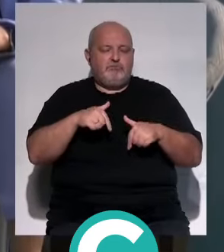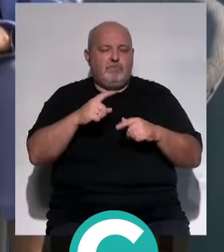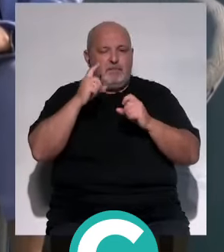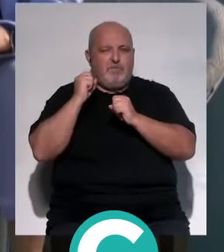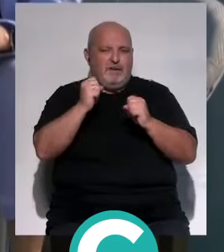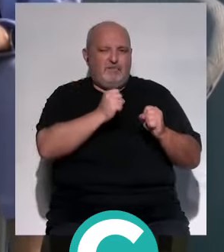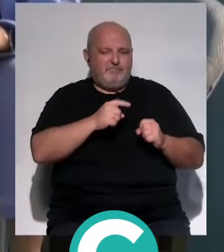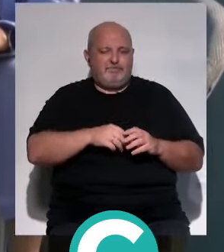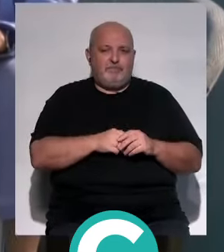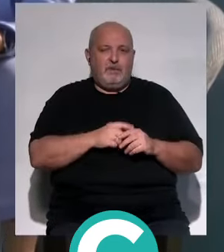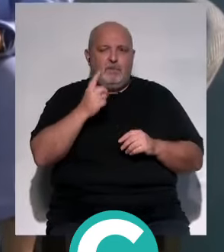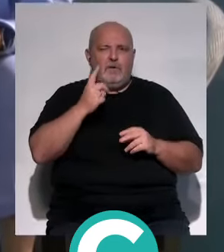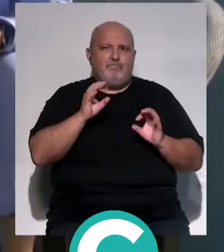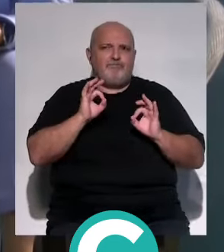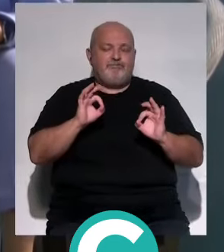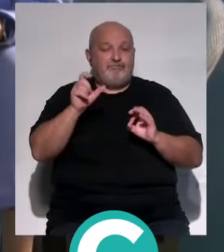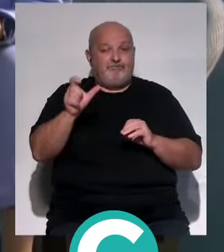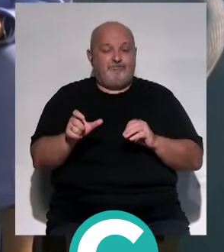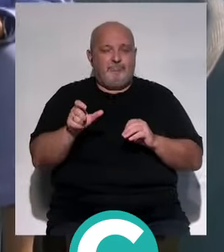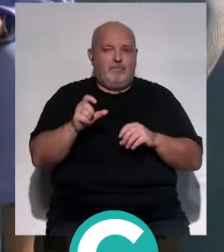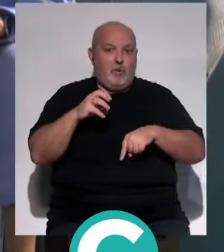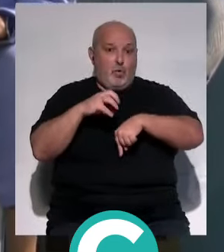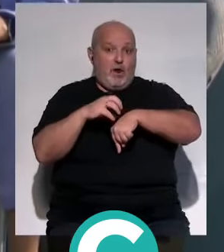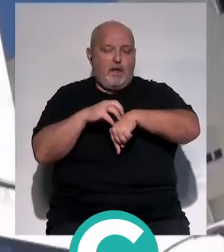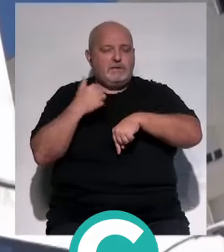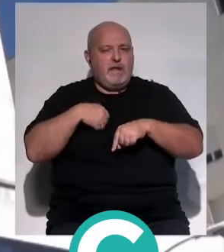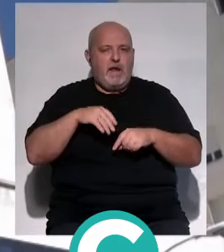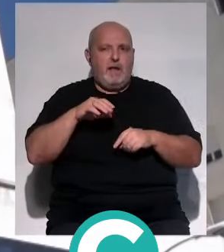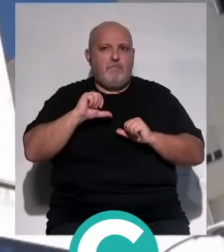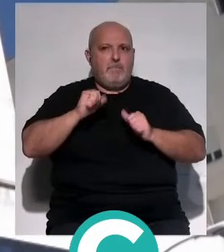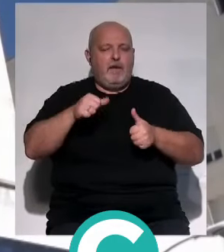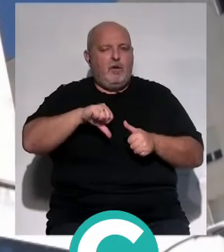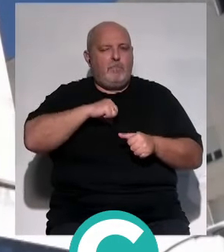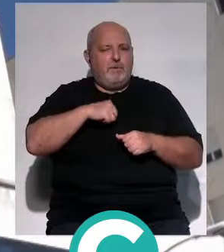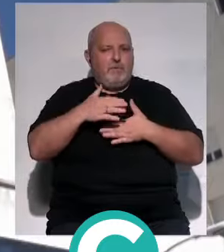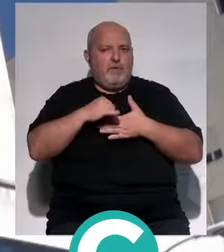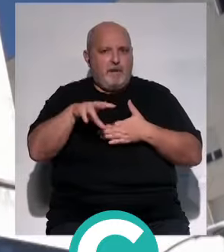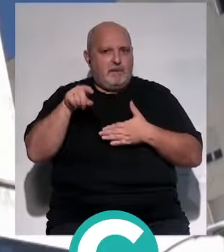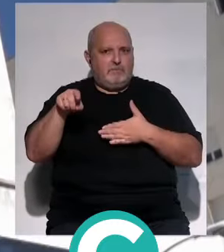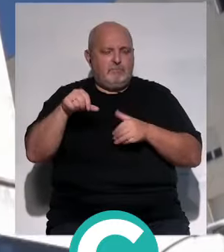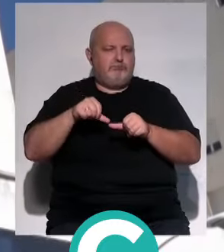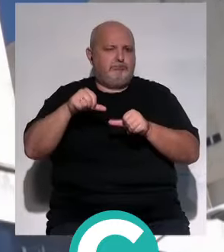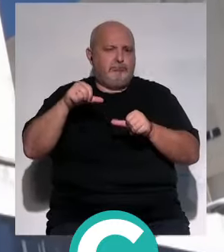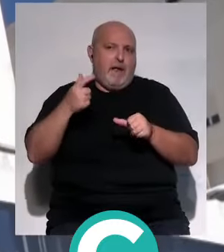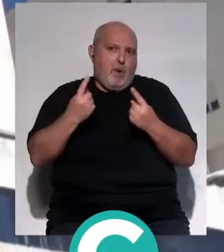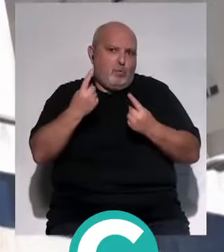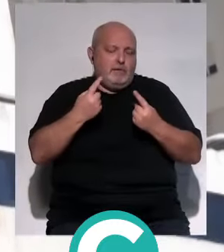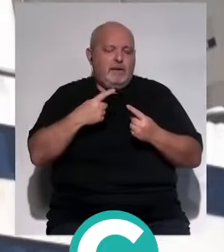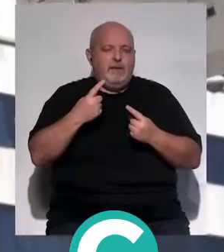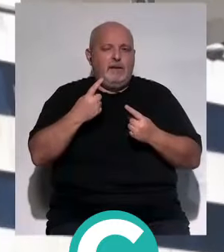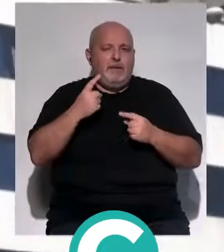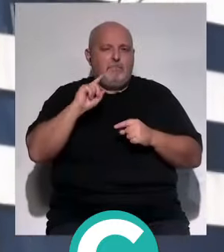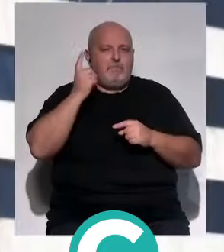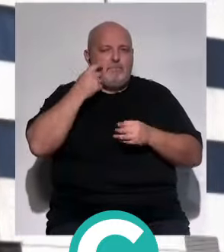especialistas. Una especialidad que está aplicando ya en el Hospital Puerta del Mar, entre otros tratamientos